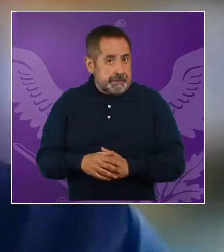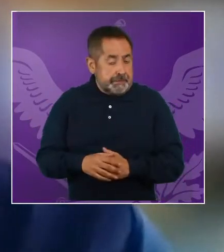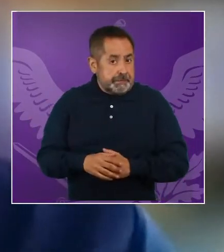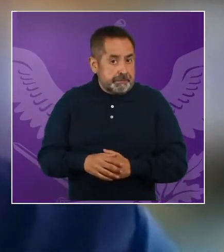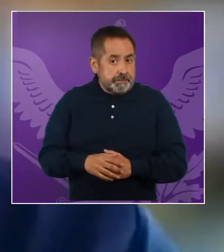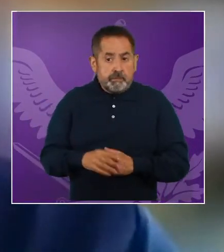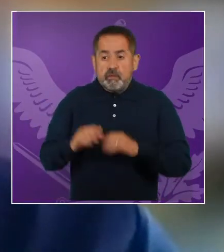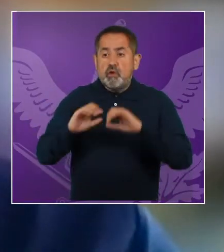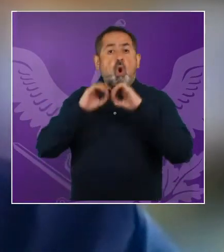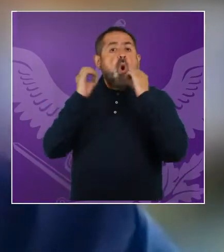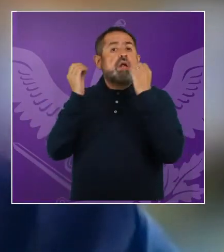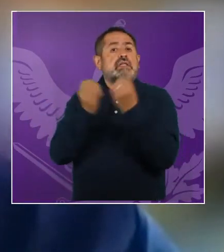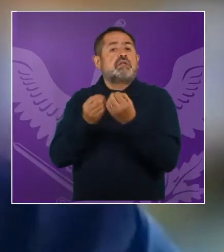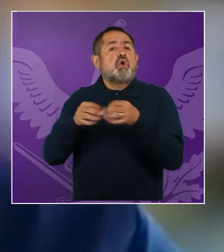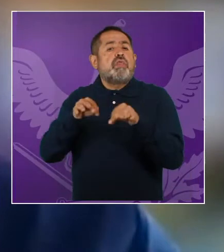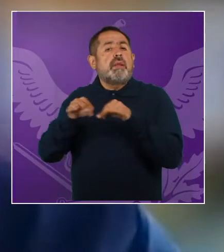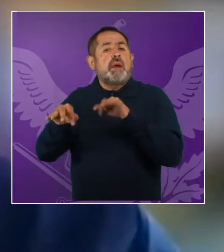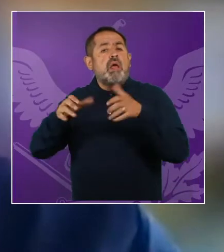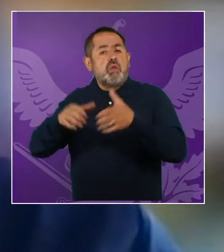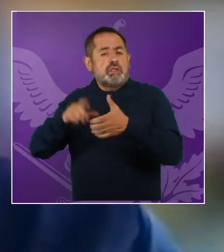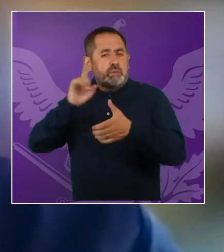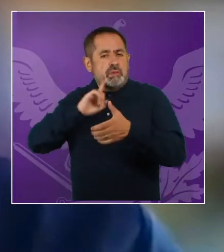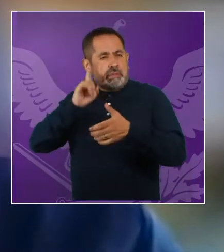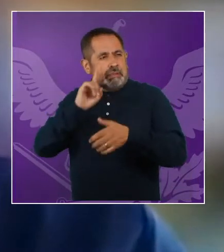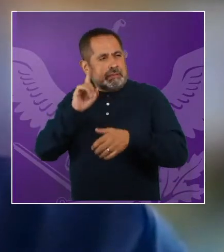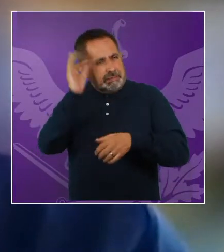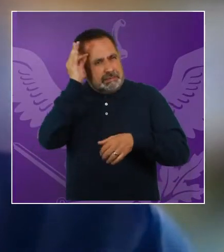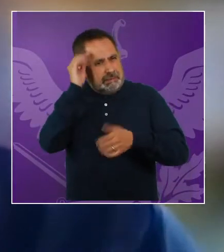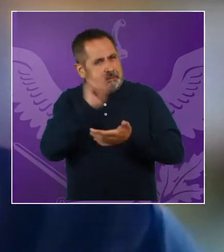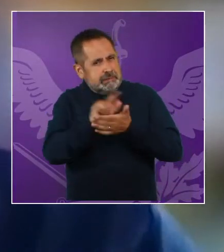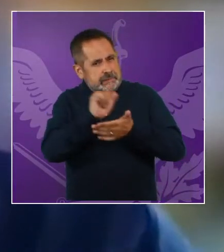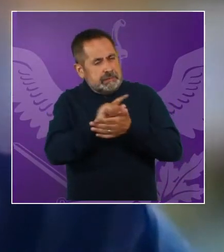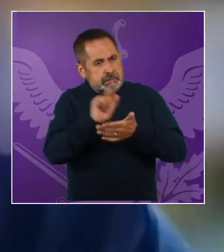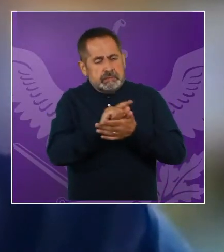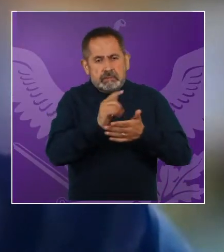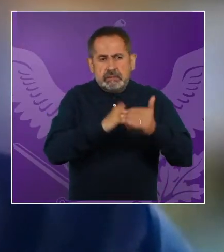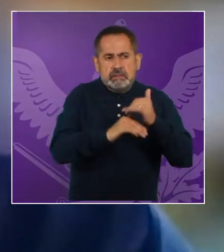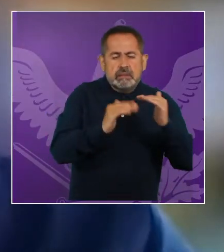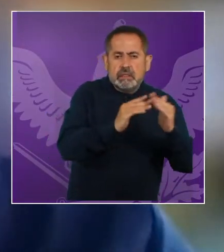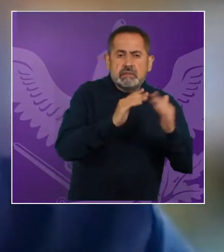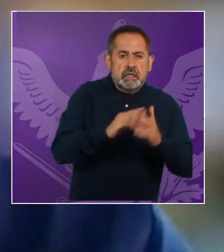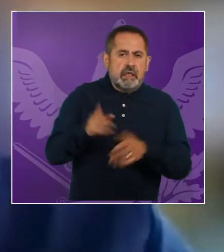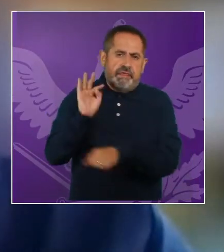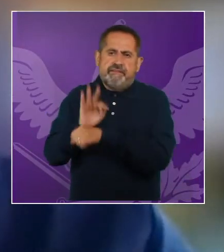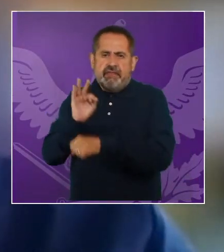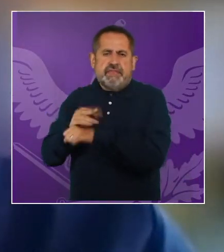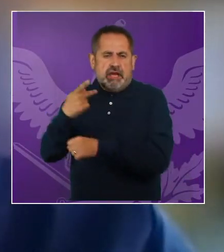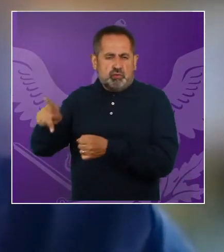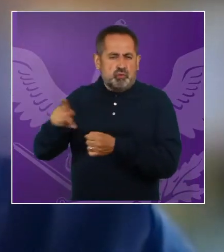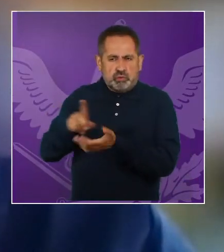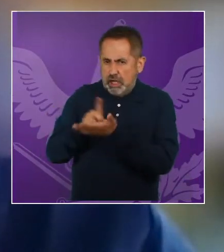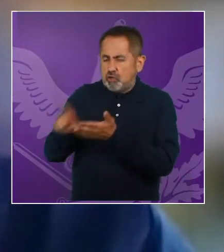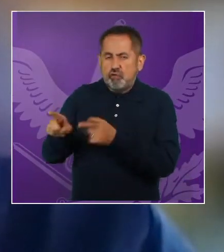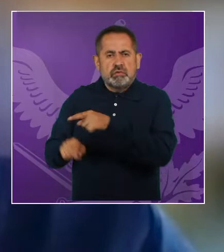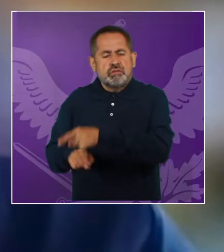La organización de las trabajadoras del hogar en la defensa de los derechos